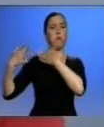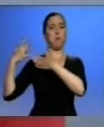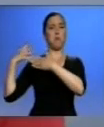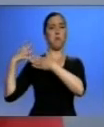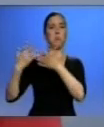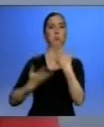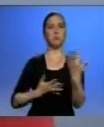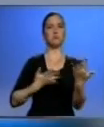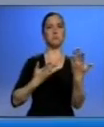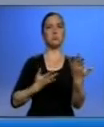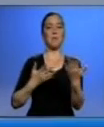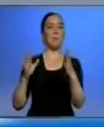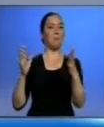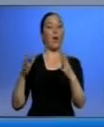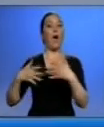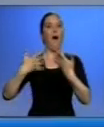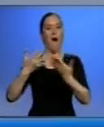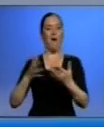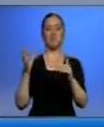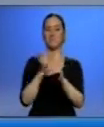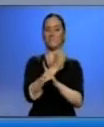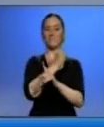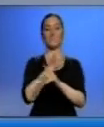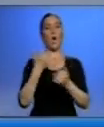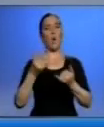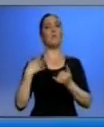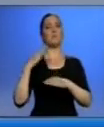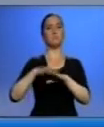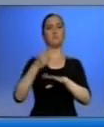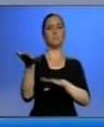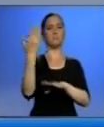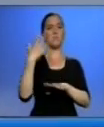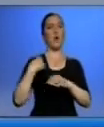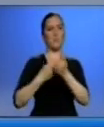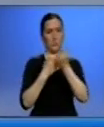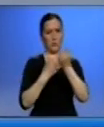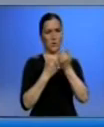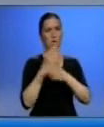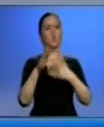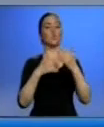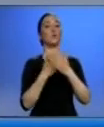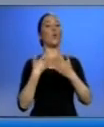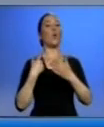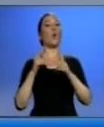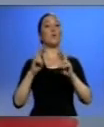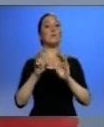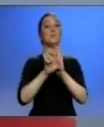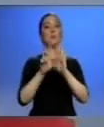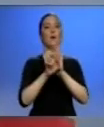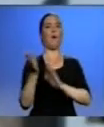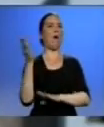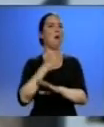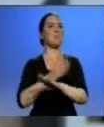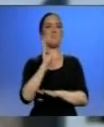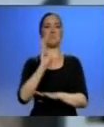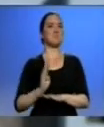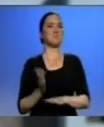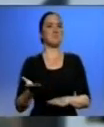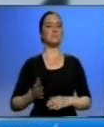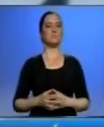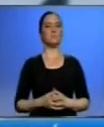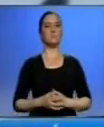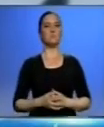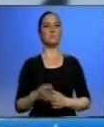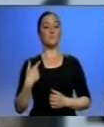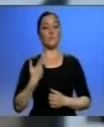participar y apoyar justamente este tipo de políticas que nunca tuvimos anteriormente. De su parte,